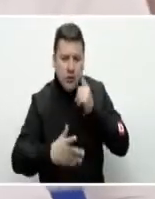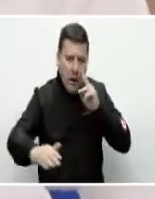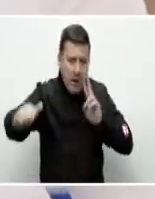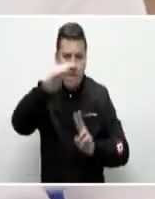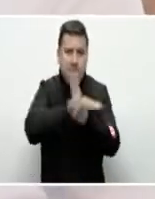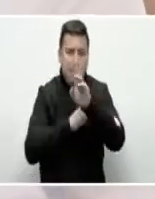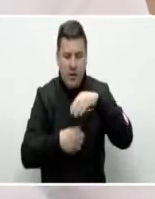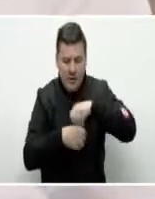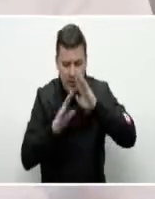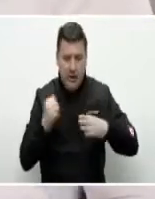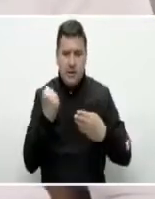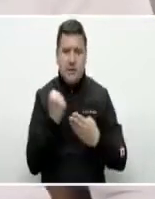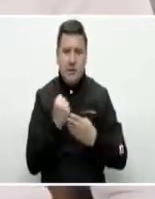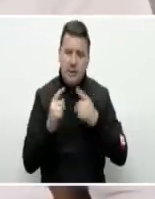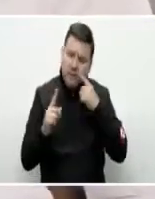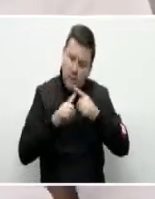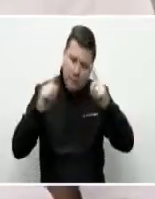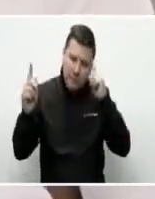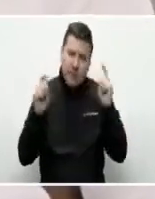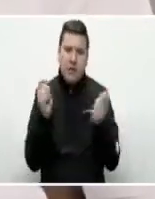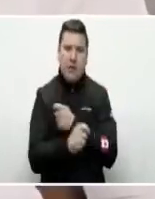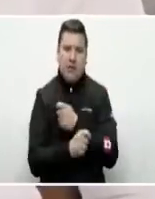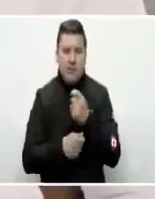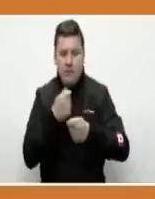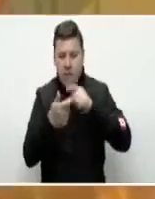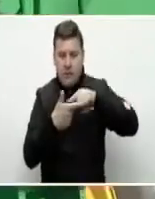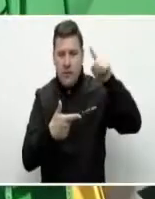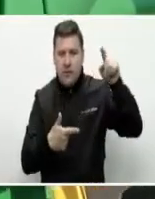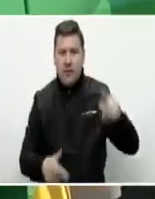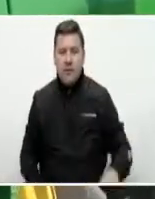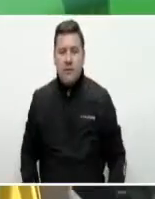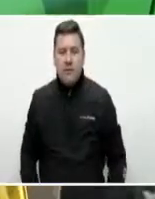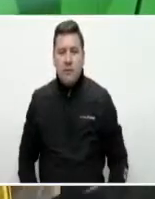tiene la entidad como vehículo de transformación social y económico.